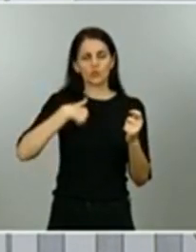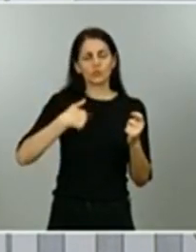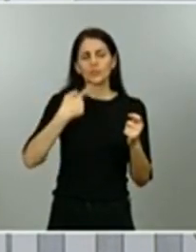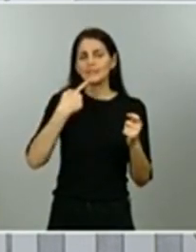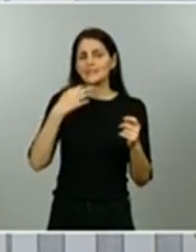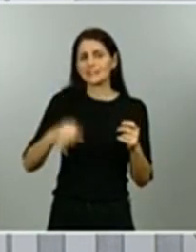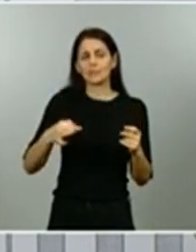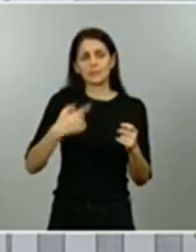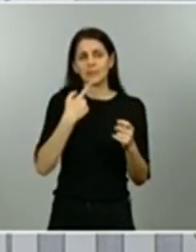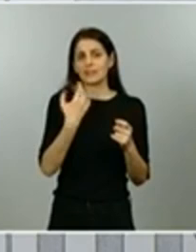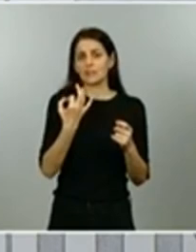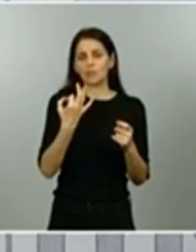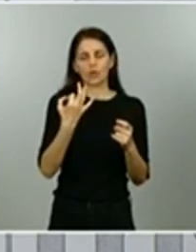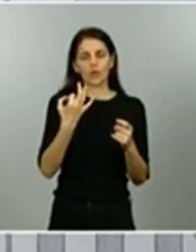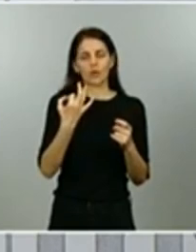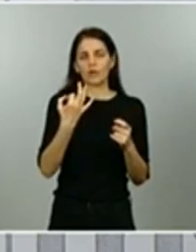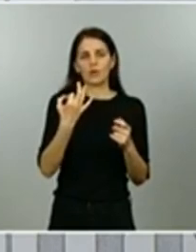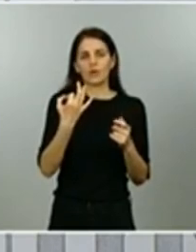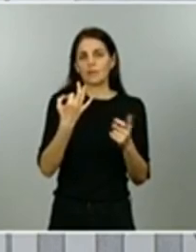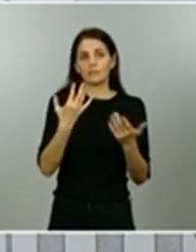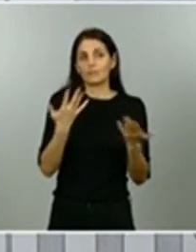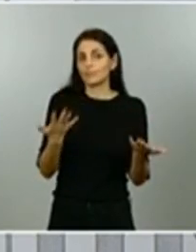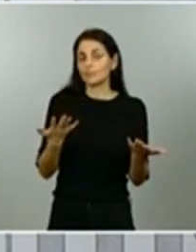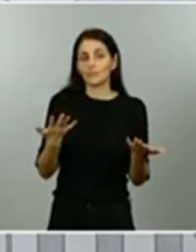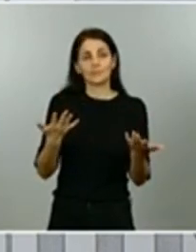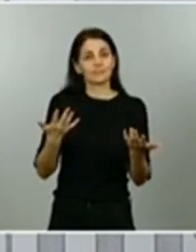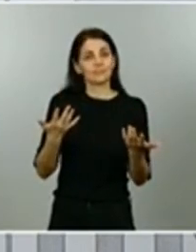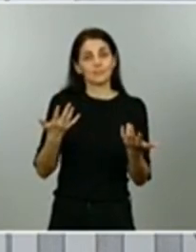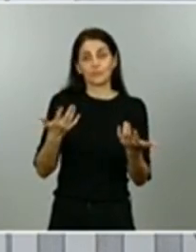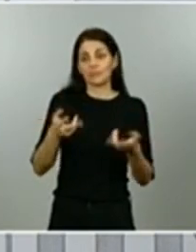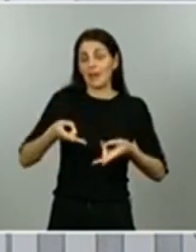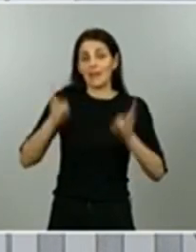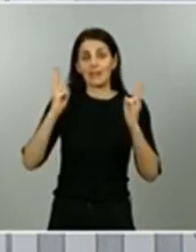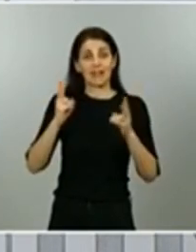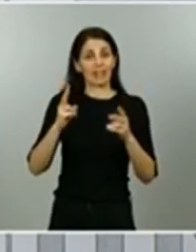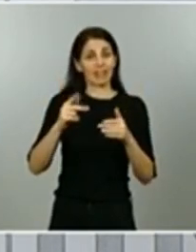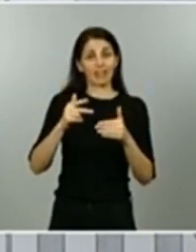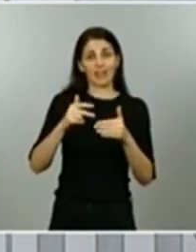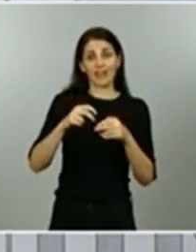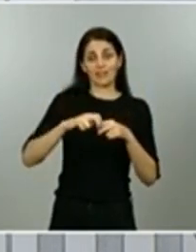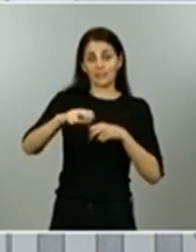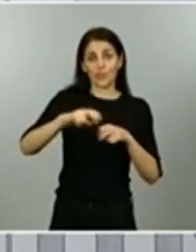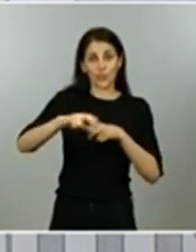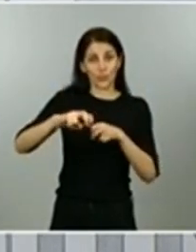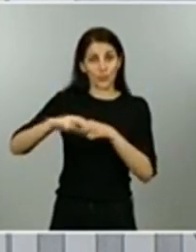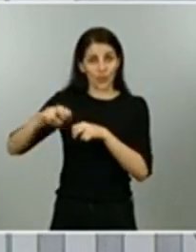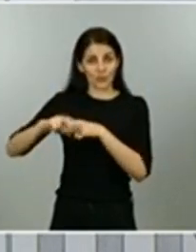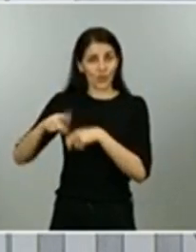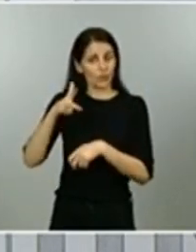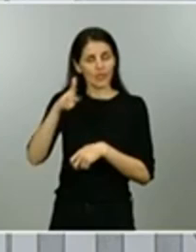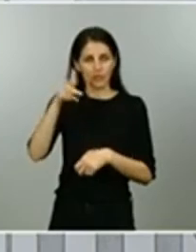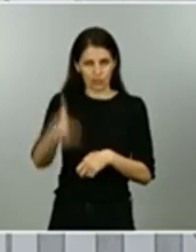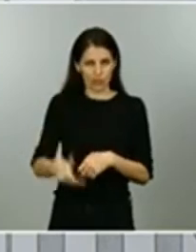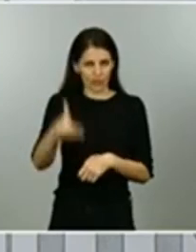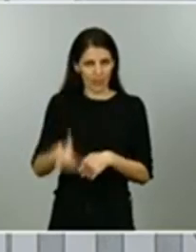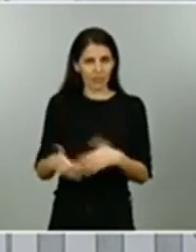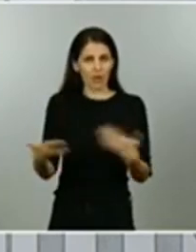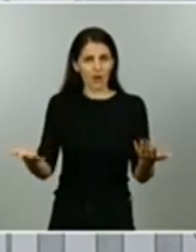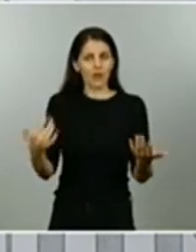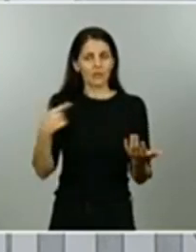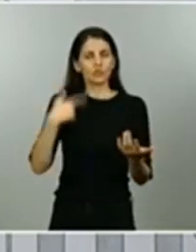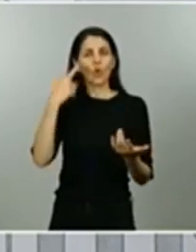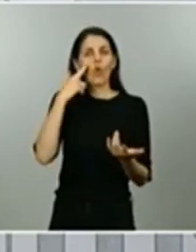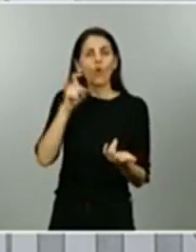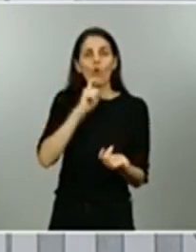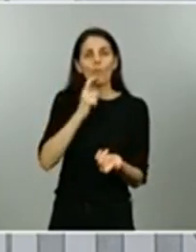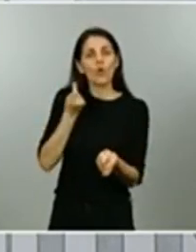un derecho fundamental cual es la libertad de circulación y hemos estimado y seguimos estimando que la limitación de la libertad de circulación sigue siendo